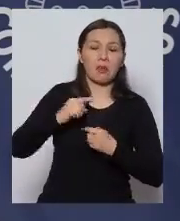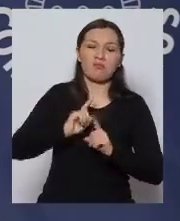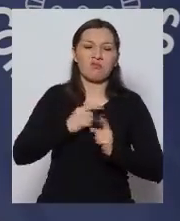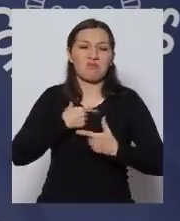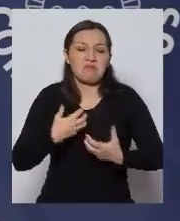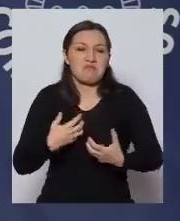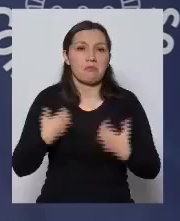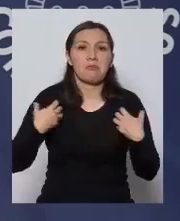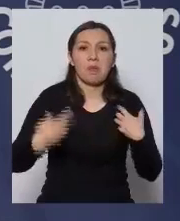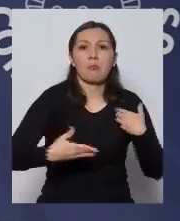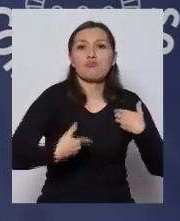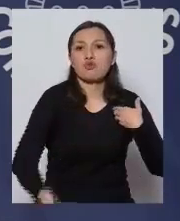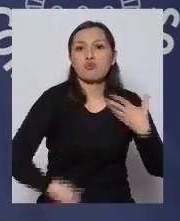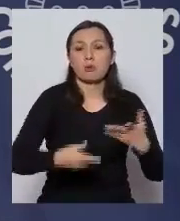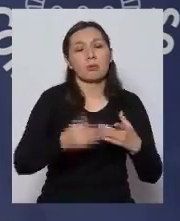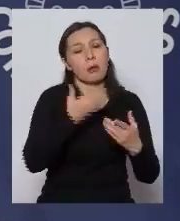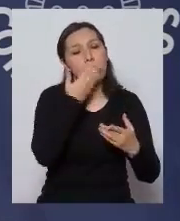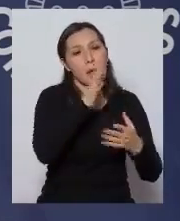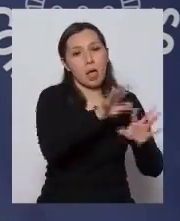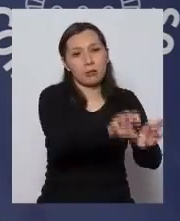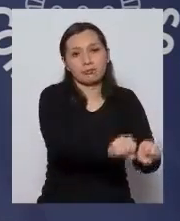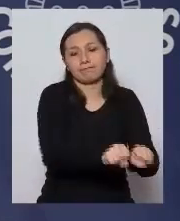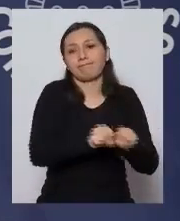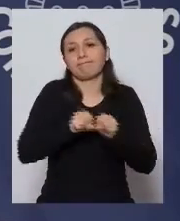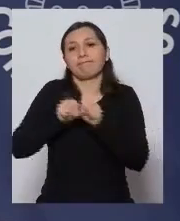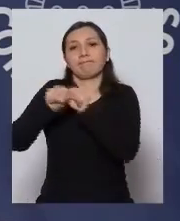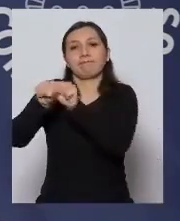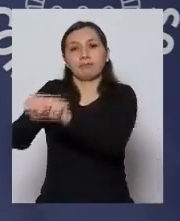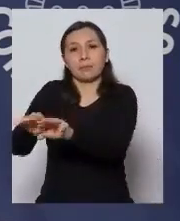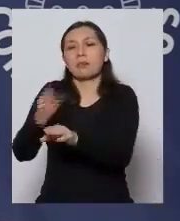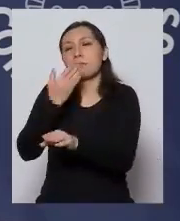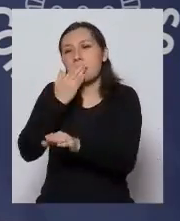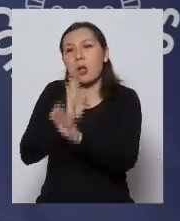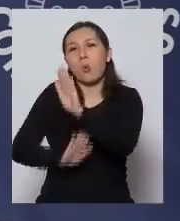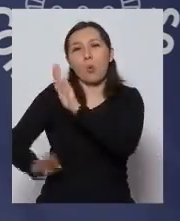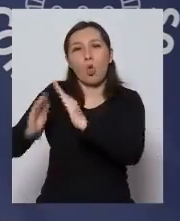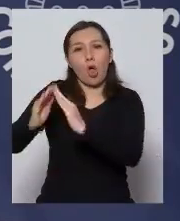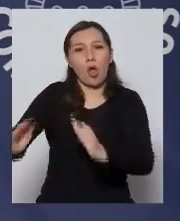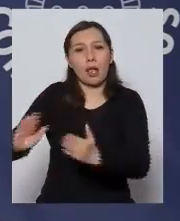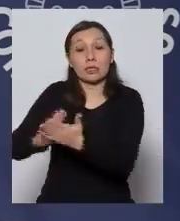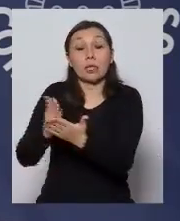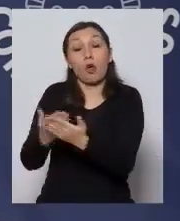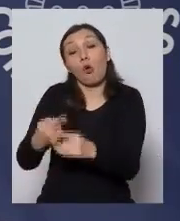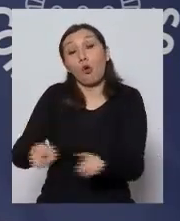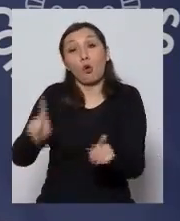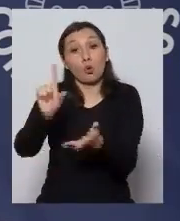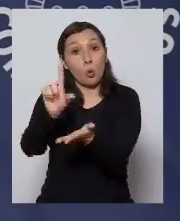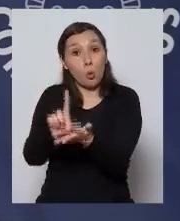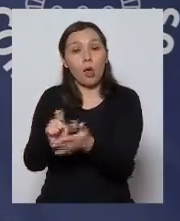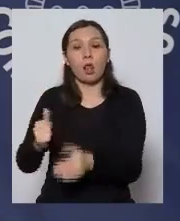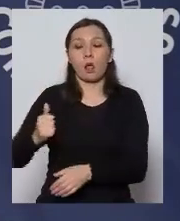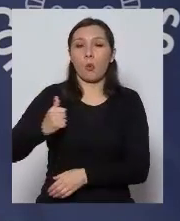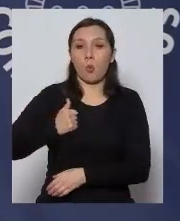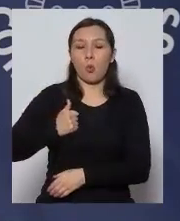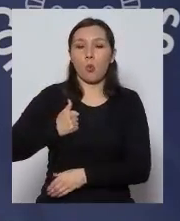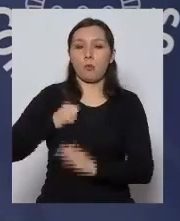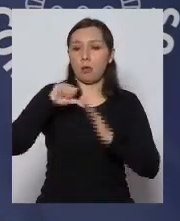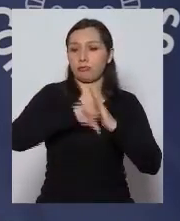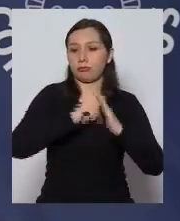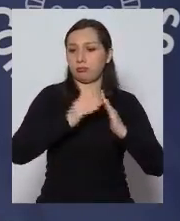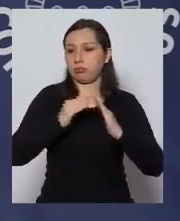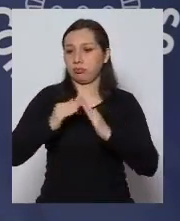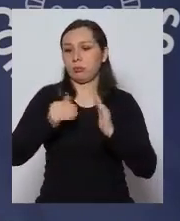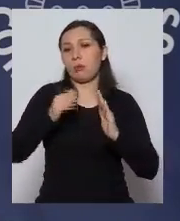y tienen que ser conducidos entonces a residencias sanitarias o otros recintos para que cumplan con la